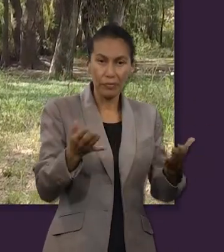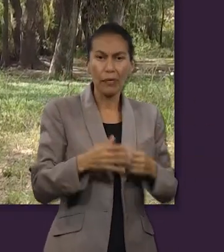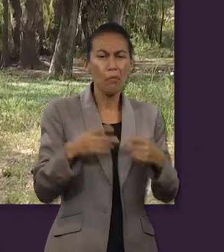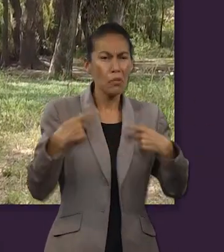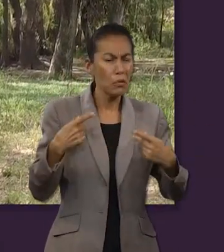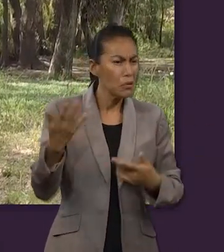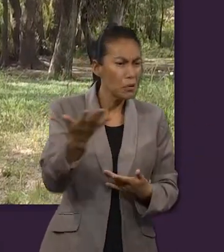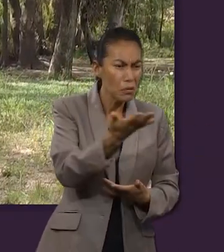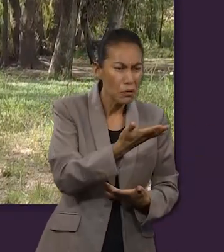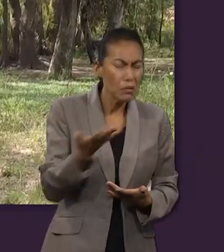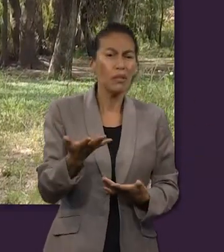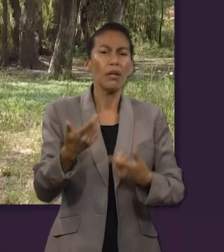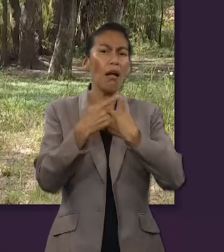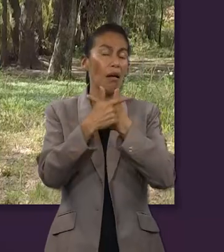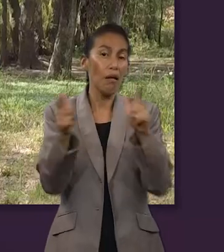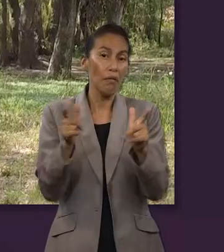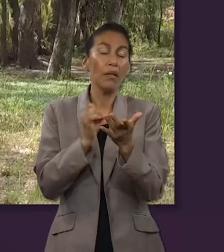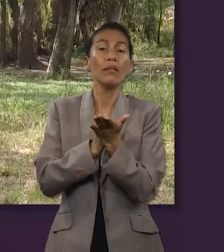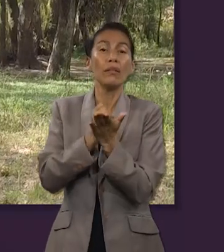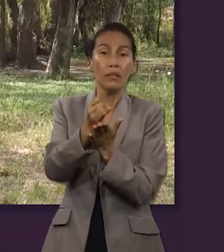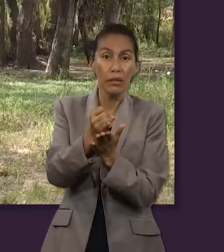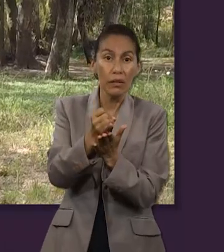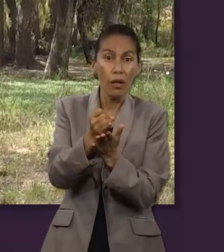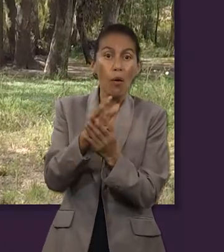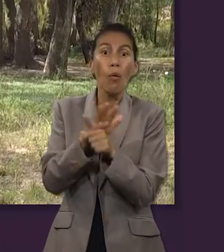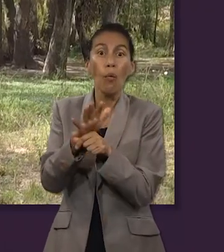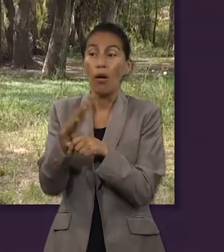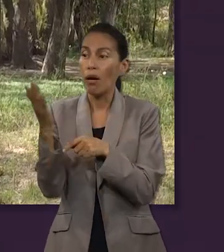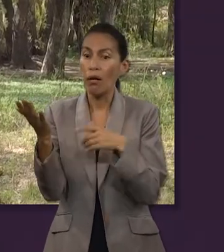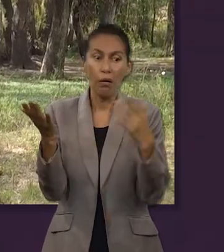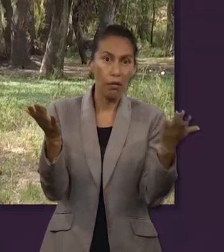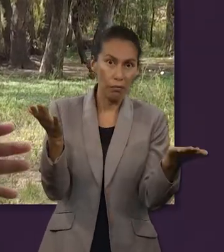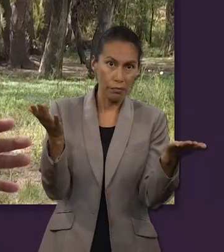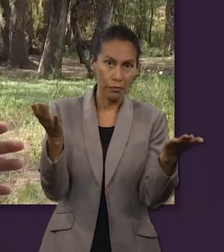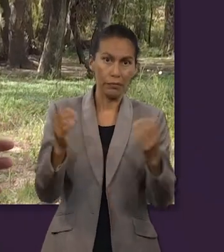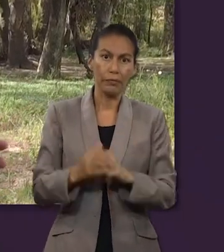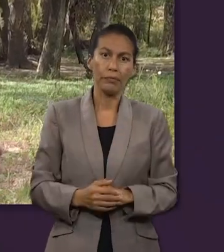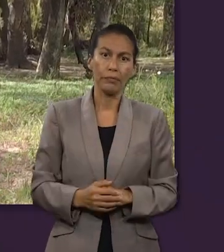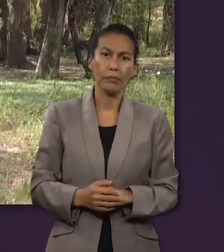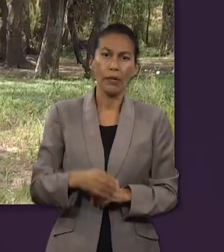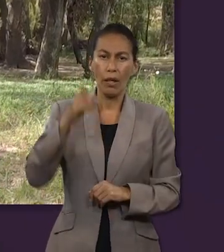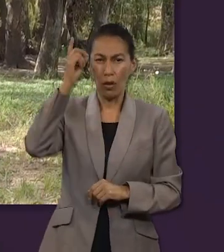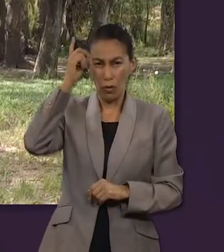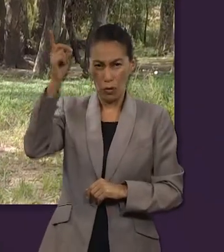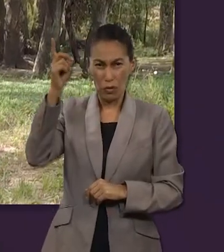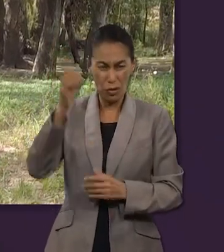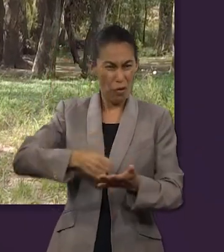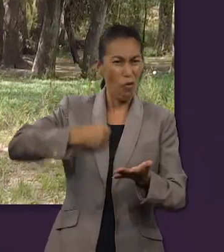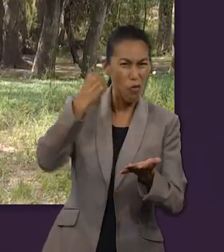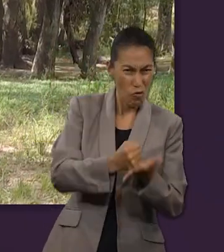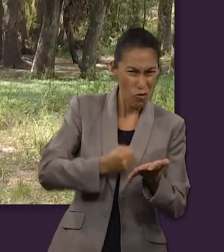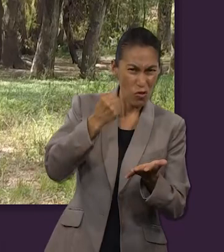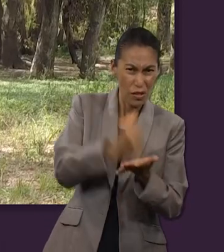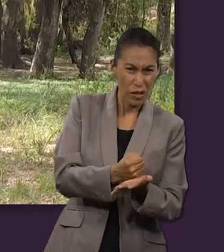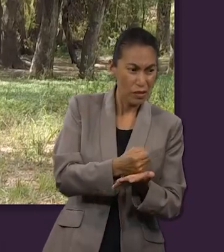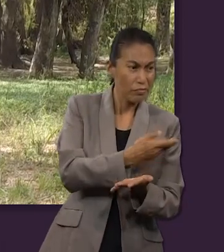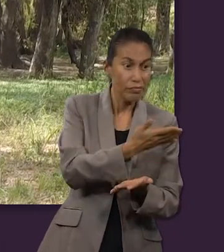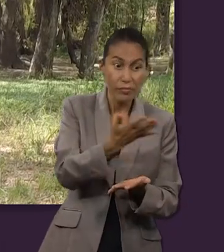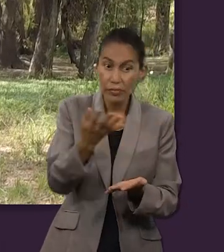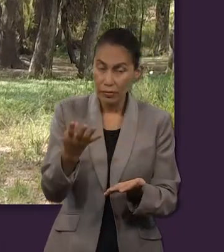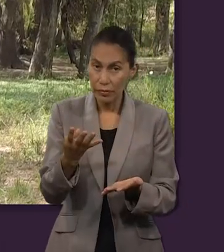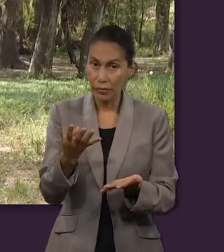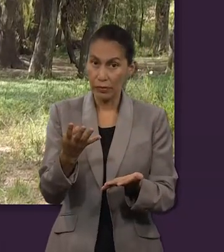hijos, a los seres humanos para decidir de qué lado van a estar. Si Dios forzara